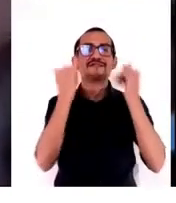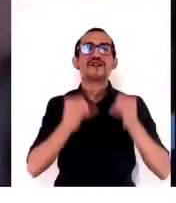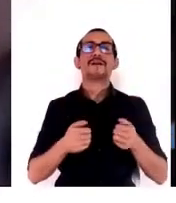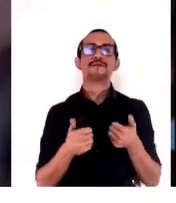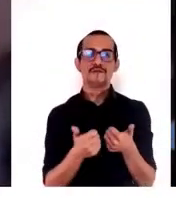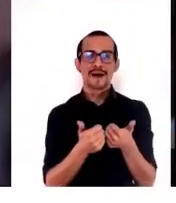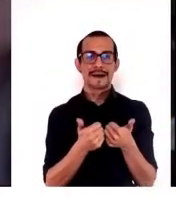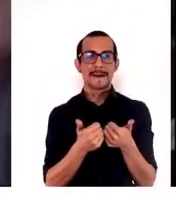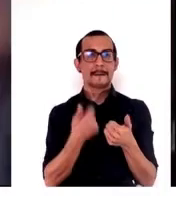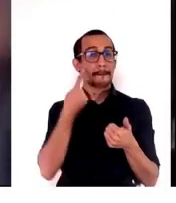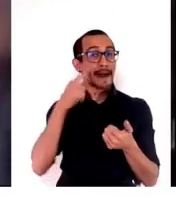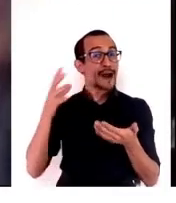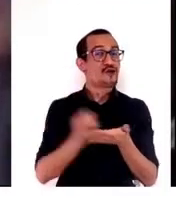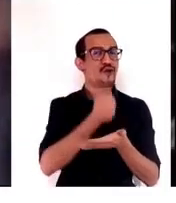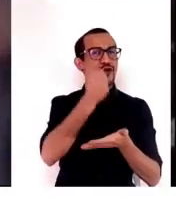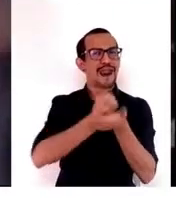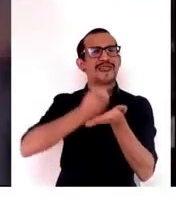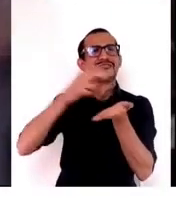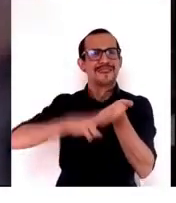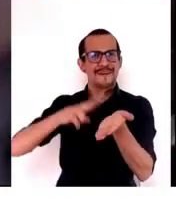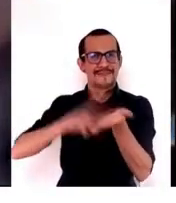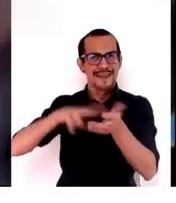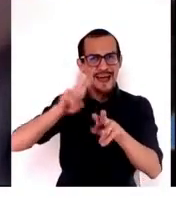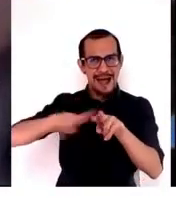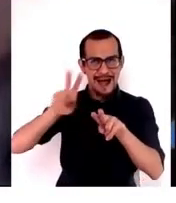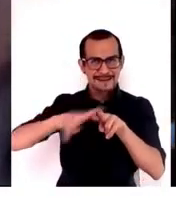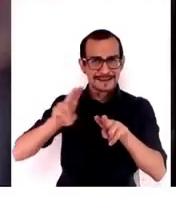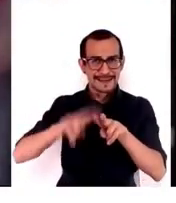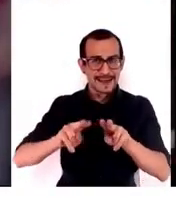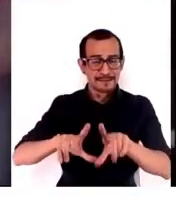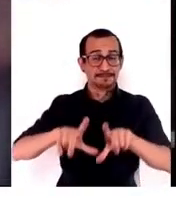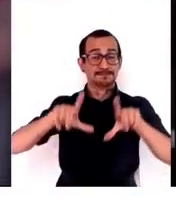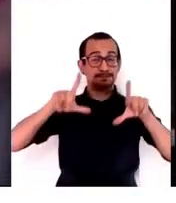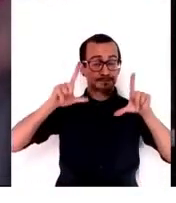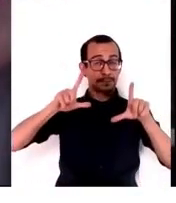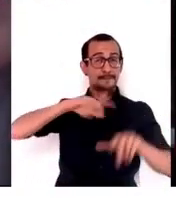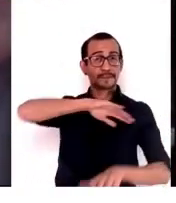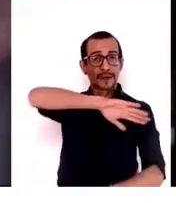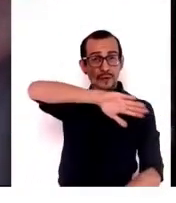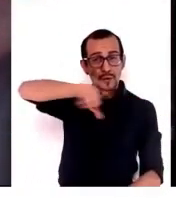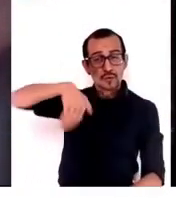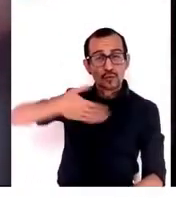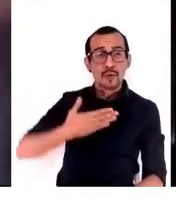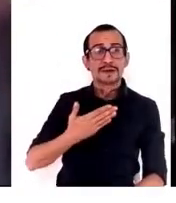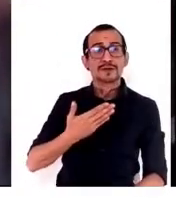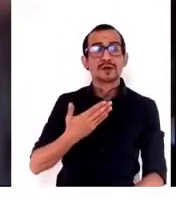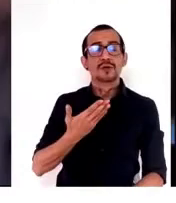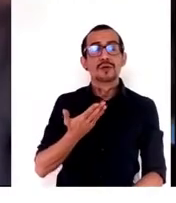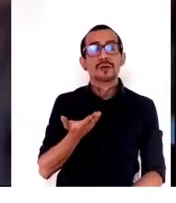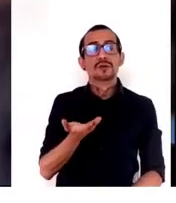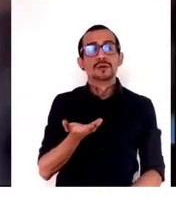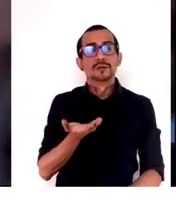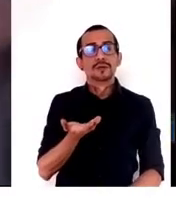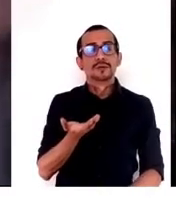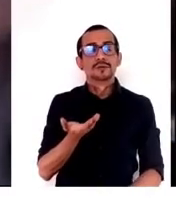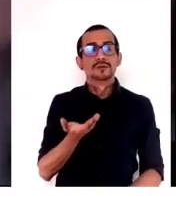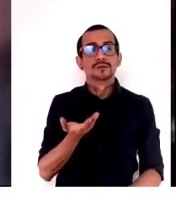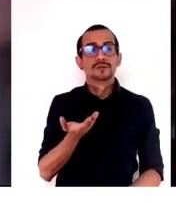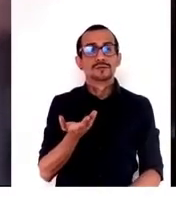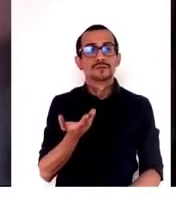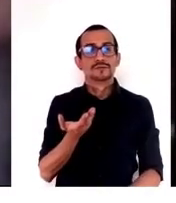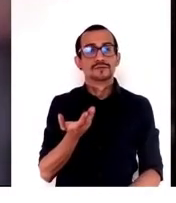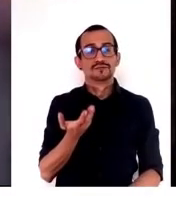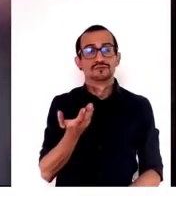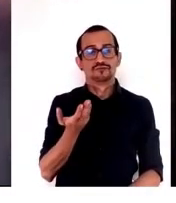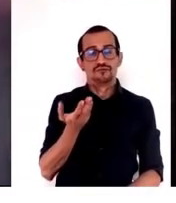para de verdad hacer que el impacto en nuestro target